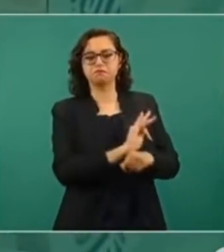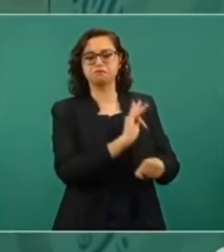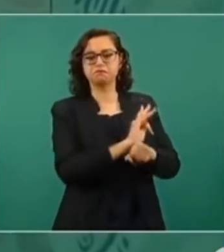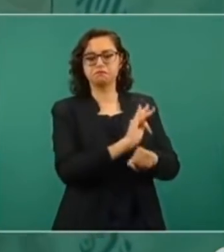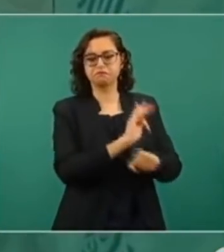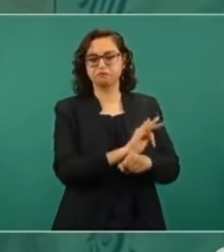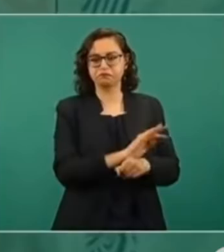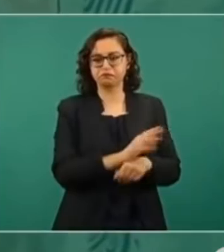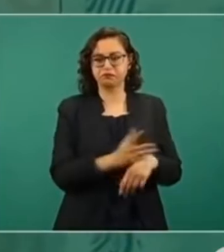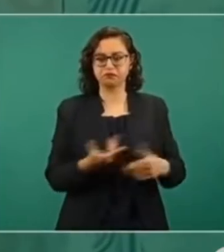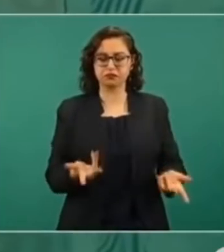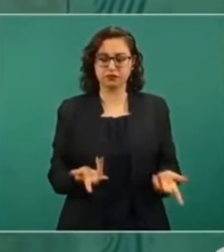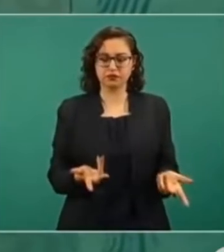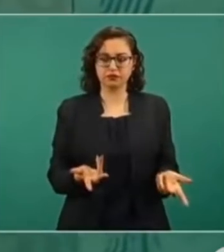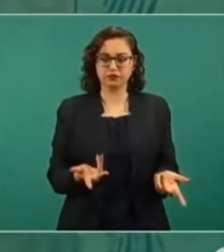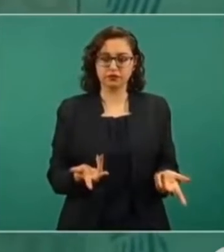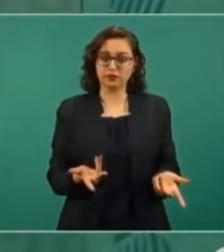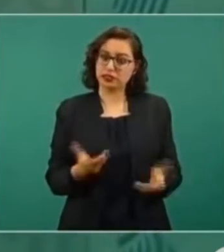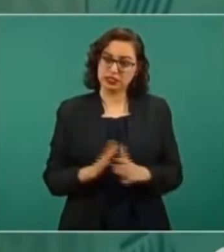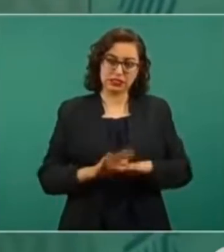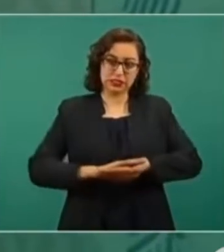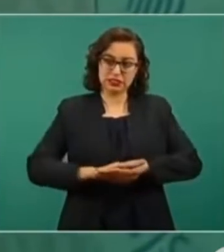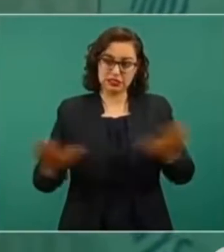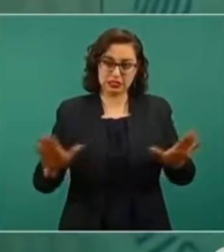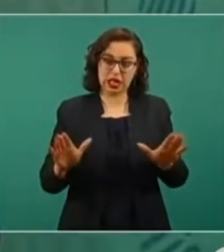Entonces, queremos que eso se termine